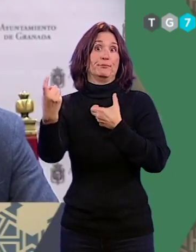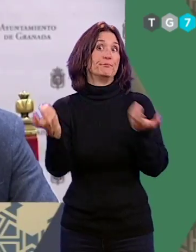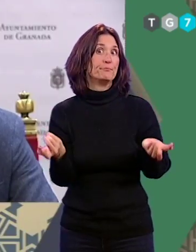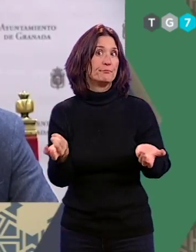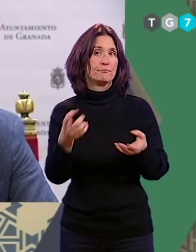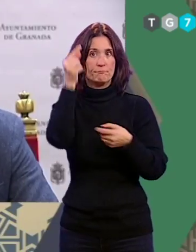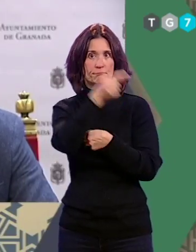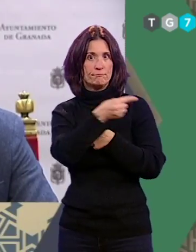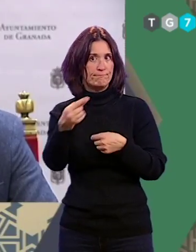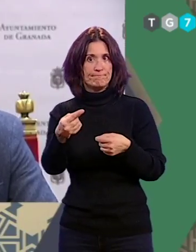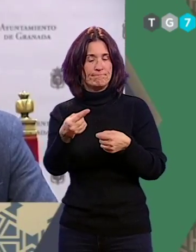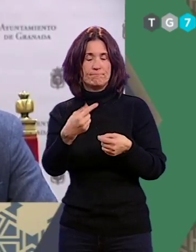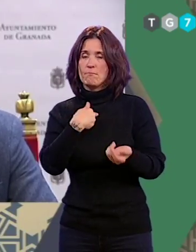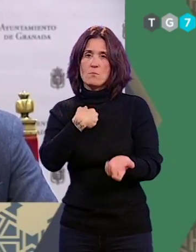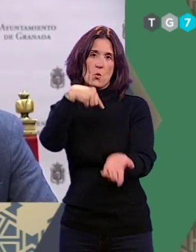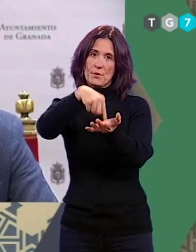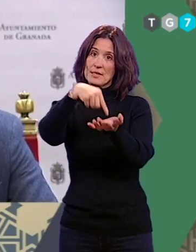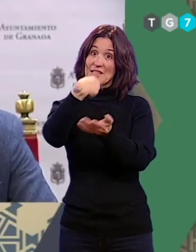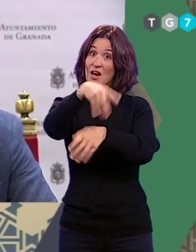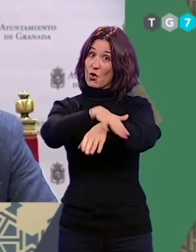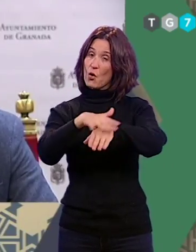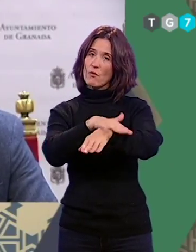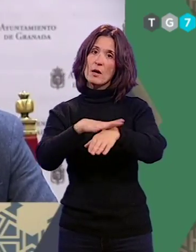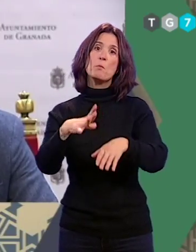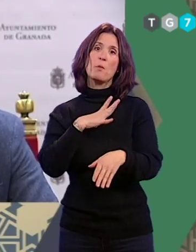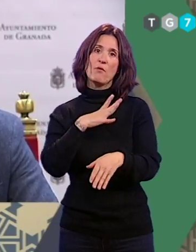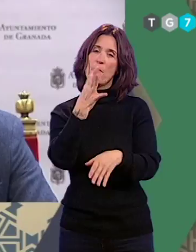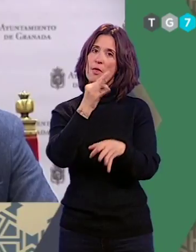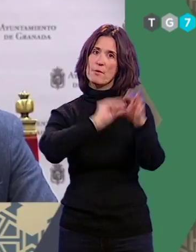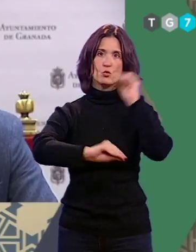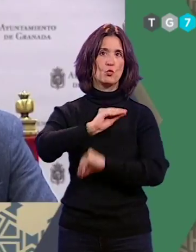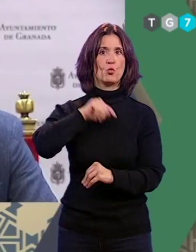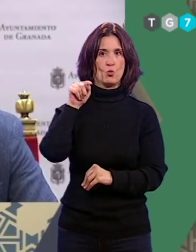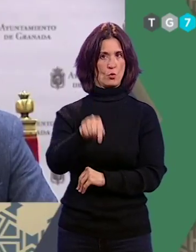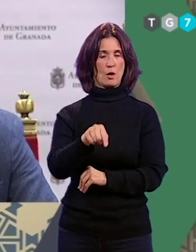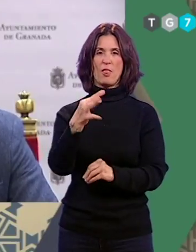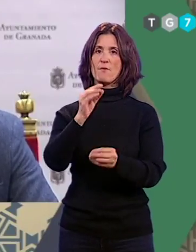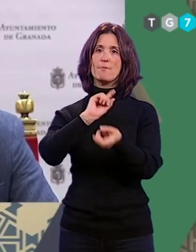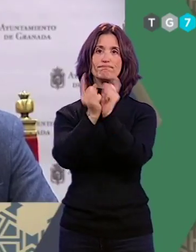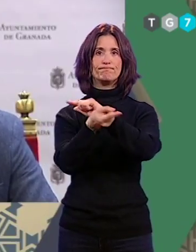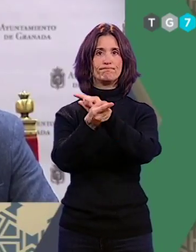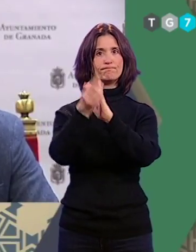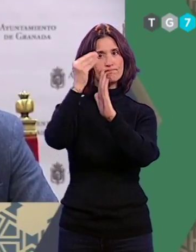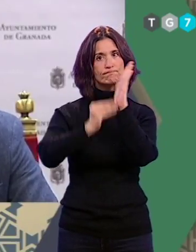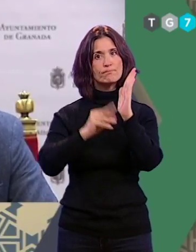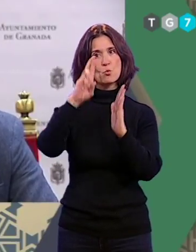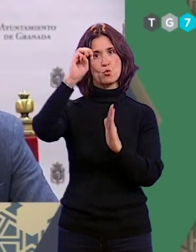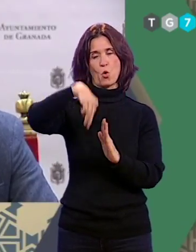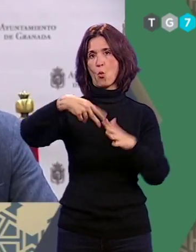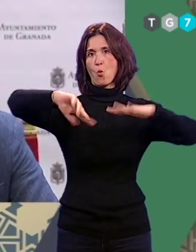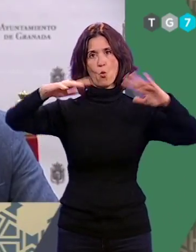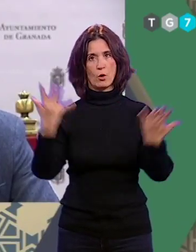Por tanto, les exigimos al equipo de gobierno que actúe de forma rápida, que modifique el ron de forma urgente.